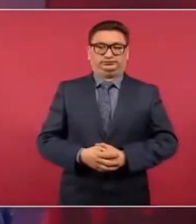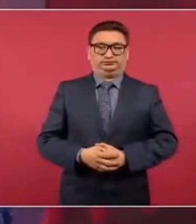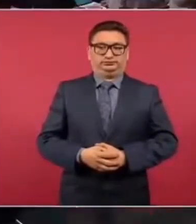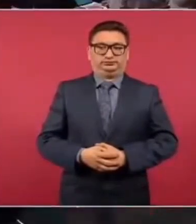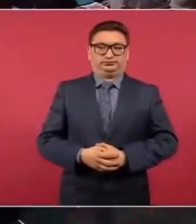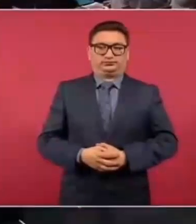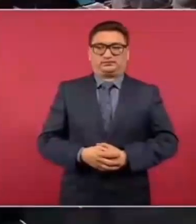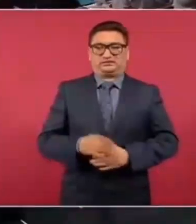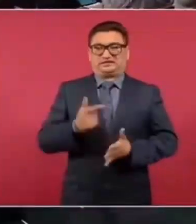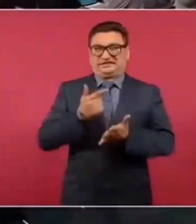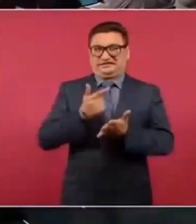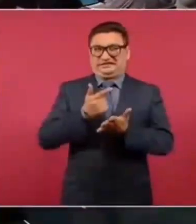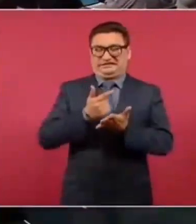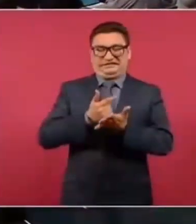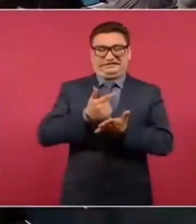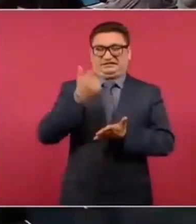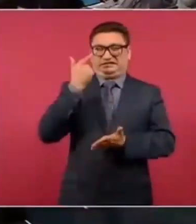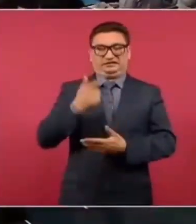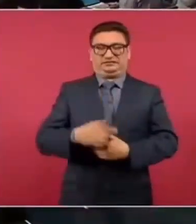gravísimo.